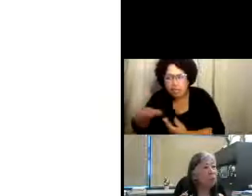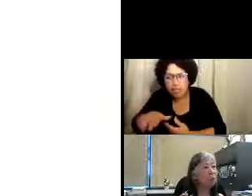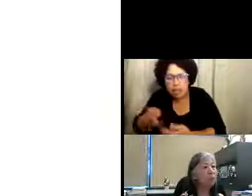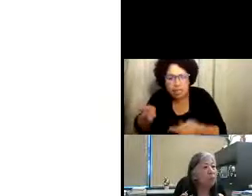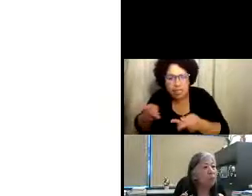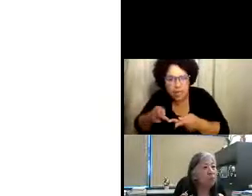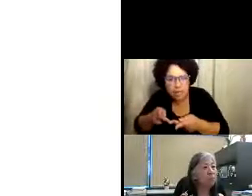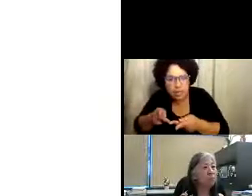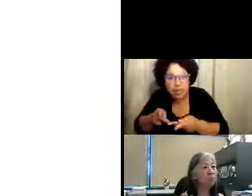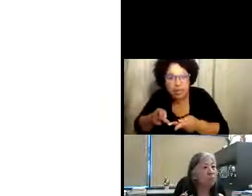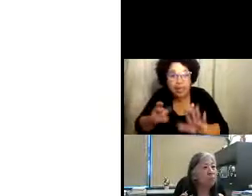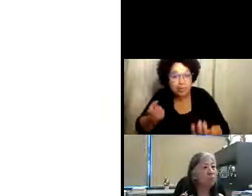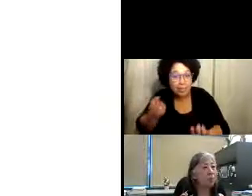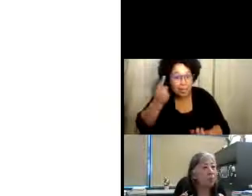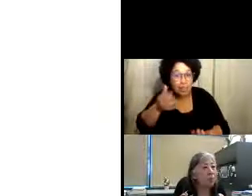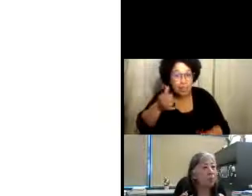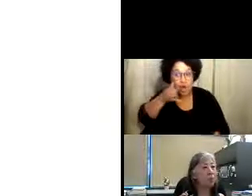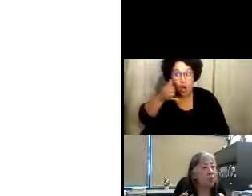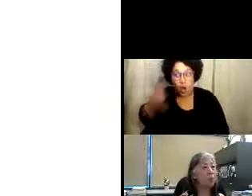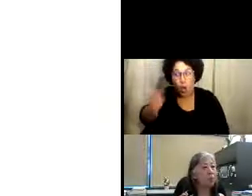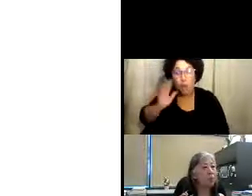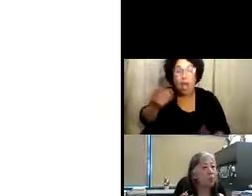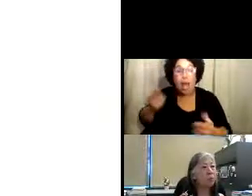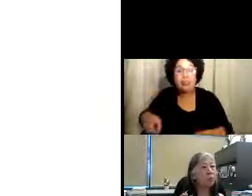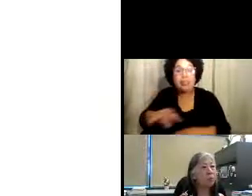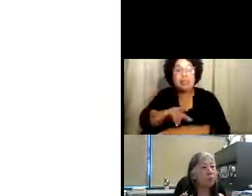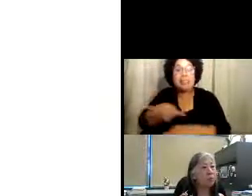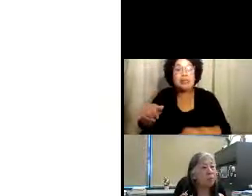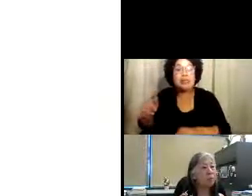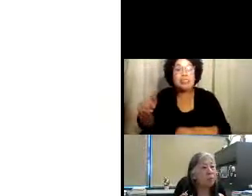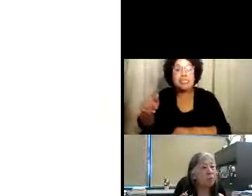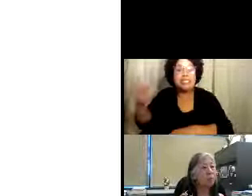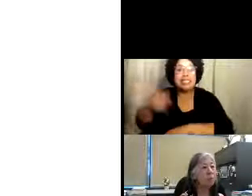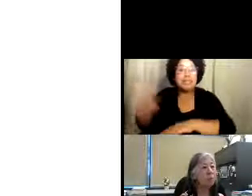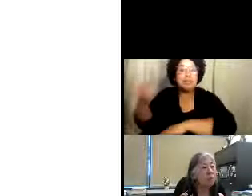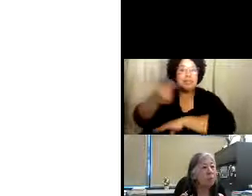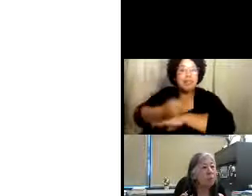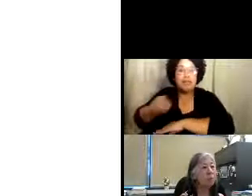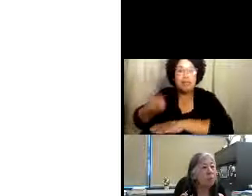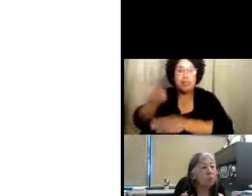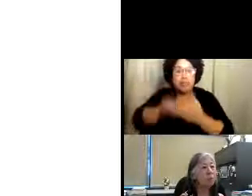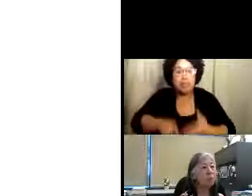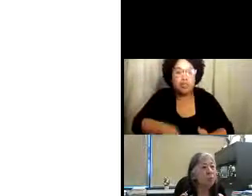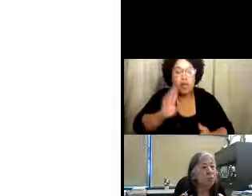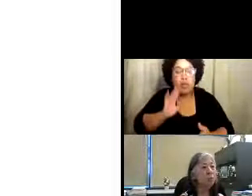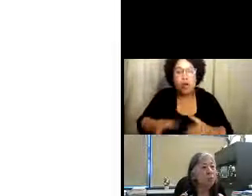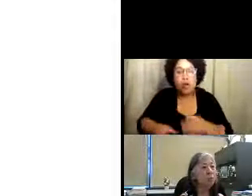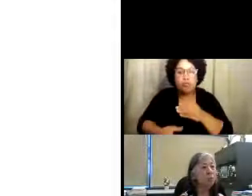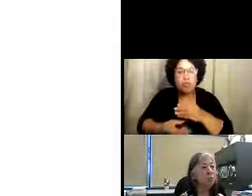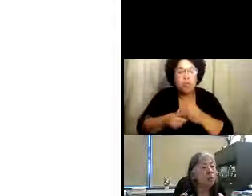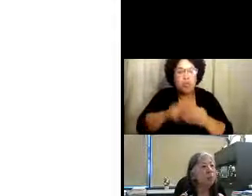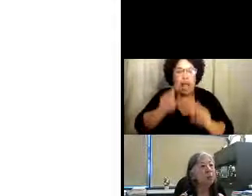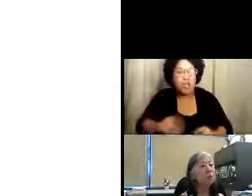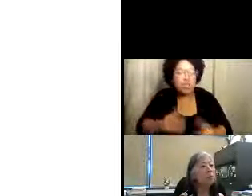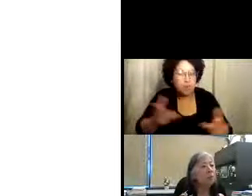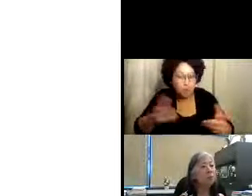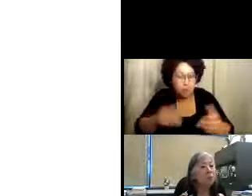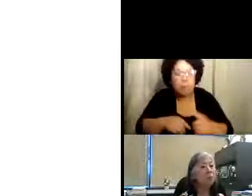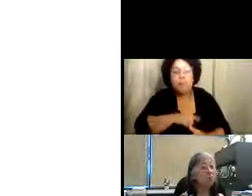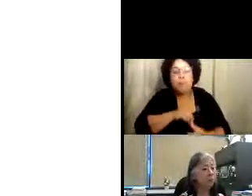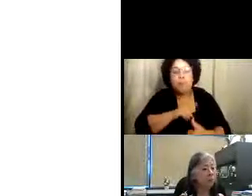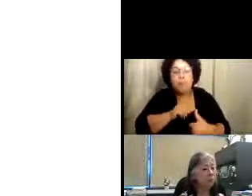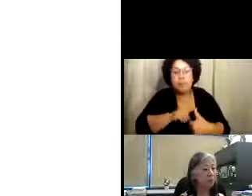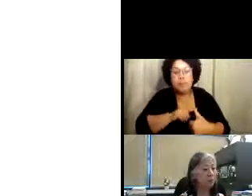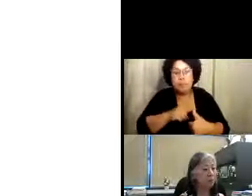el nivel de PPE que vayan a necesitar en el sitio durante la inspección. Así que eso puede incluir hacer esas